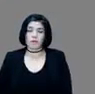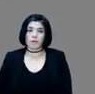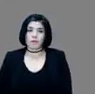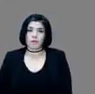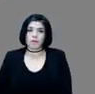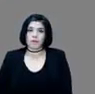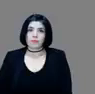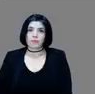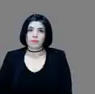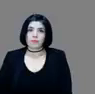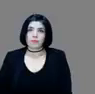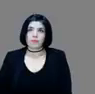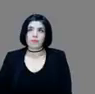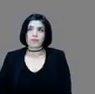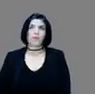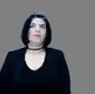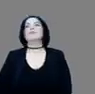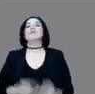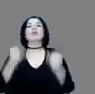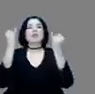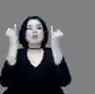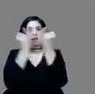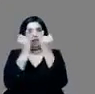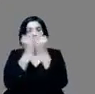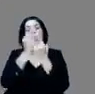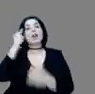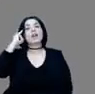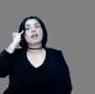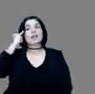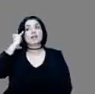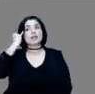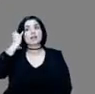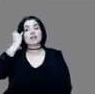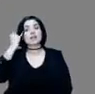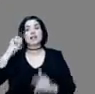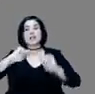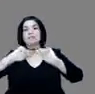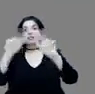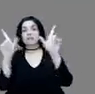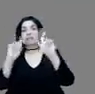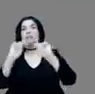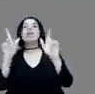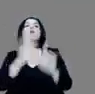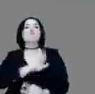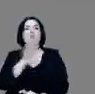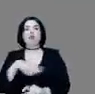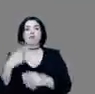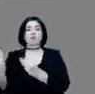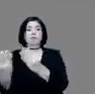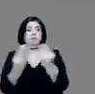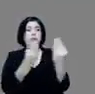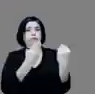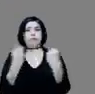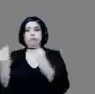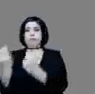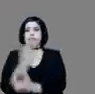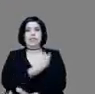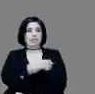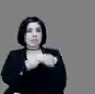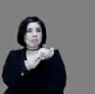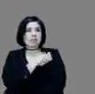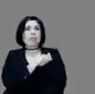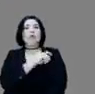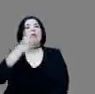Y también indígenas tascaltecas van a morir una buena cantidad, españoles, caballos,